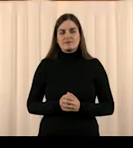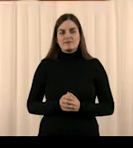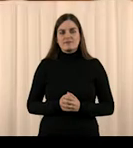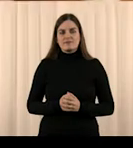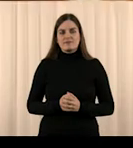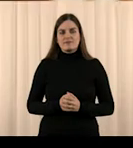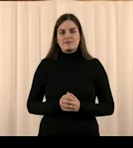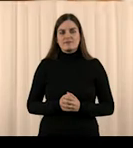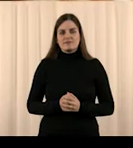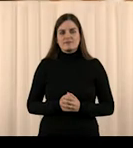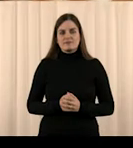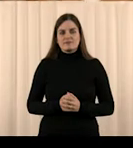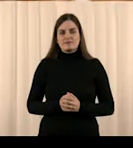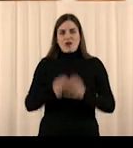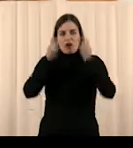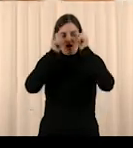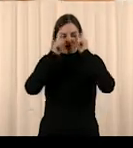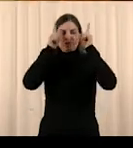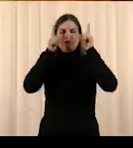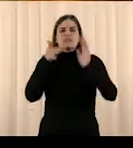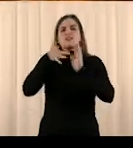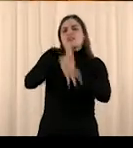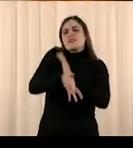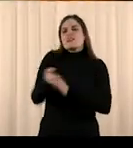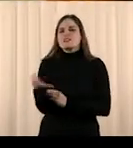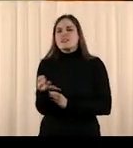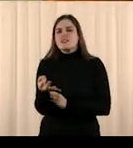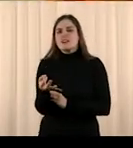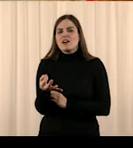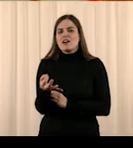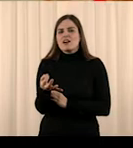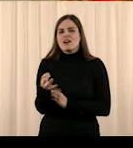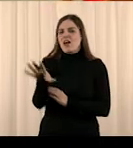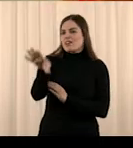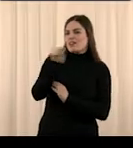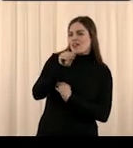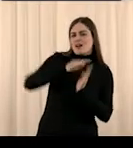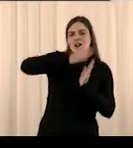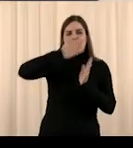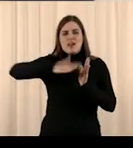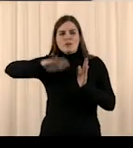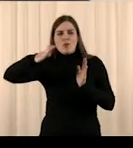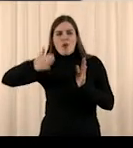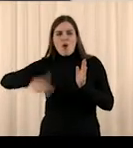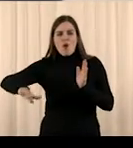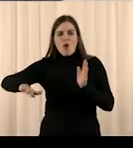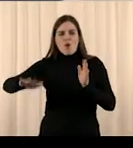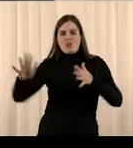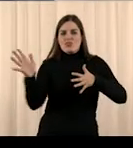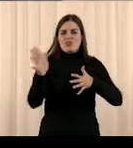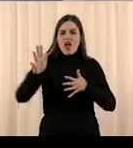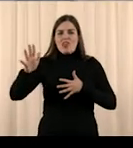¿Qué significa abrir los ojos? Comprender el ritmo. La danza que está en todas partes.